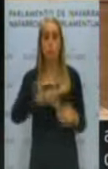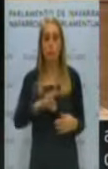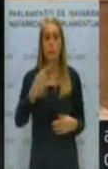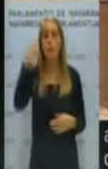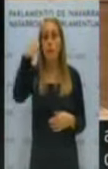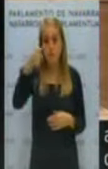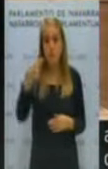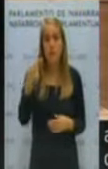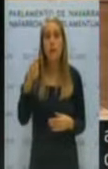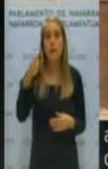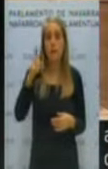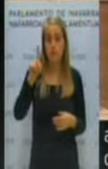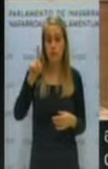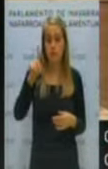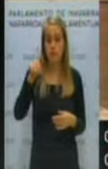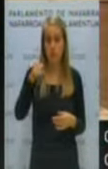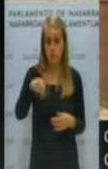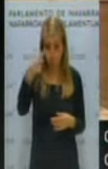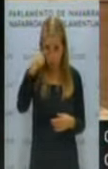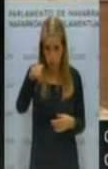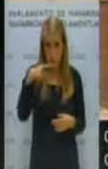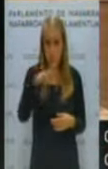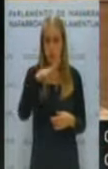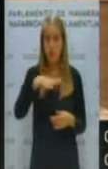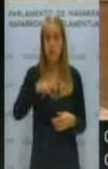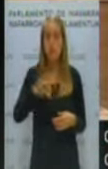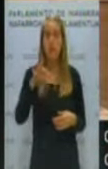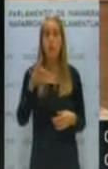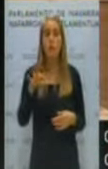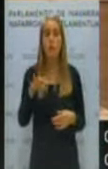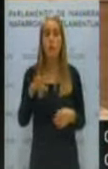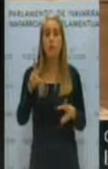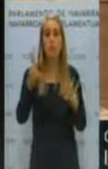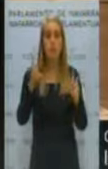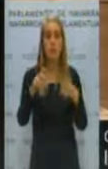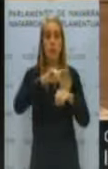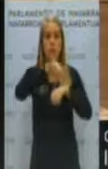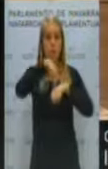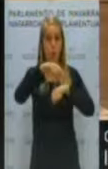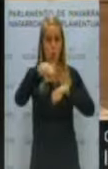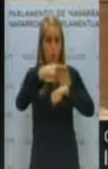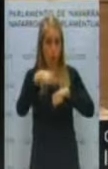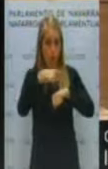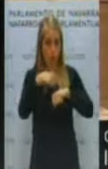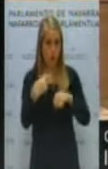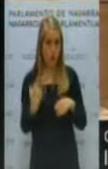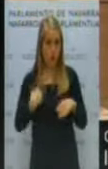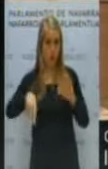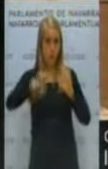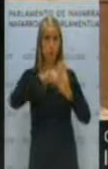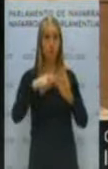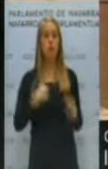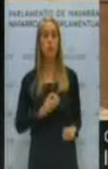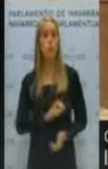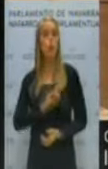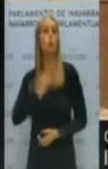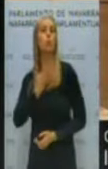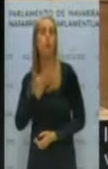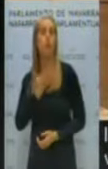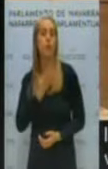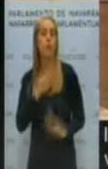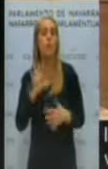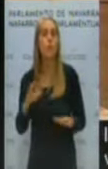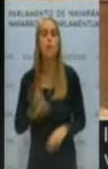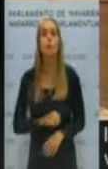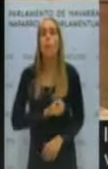yo, que la posibilidad de apuntarse a la bolsa de horas es una posibilidad voluntaria y que, por tanto, esa